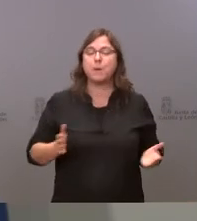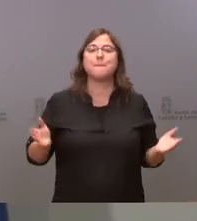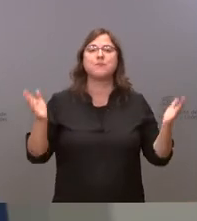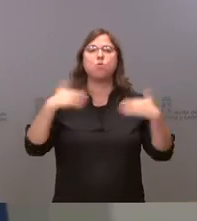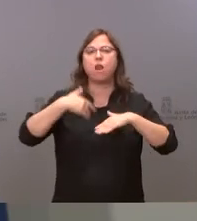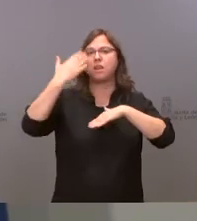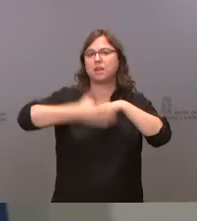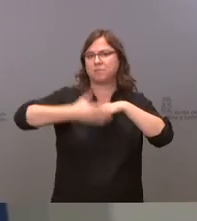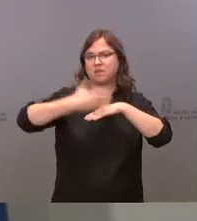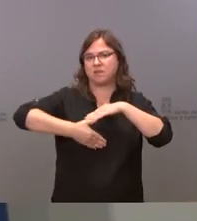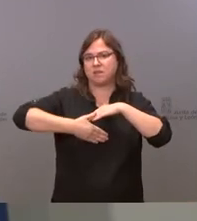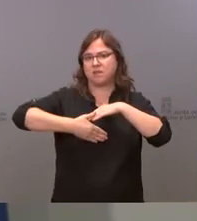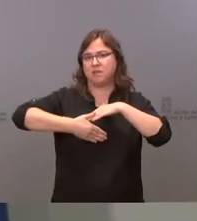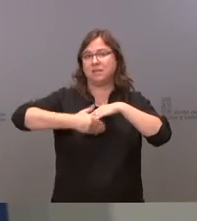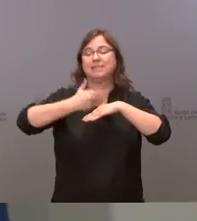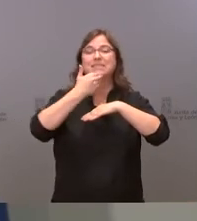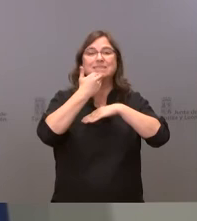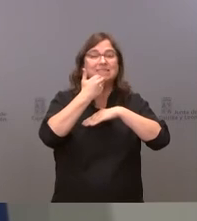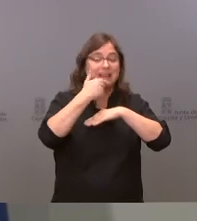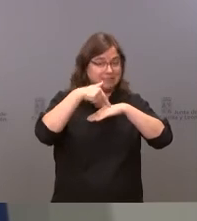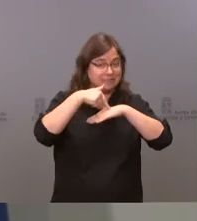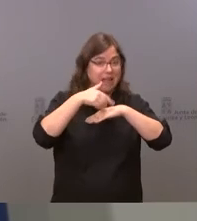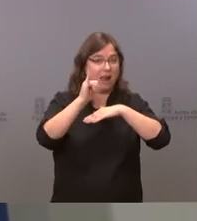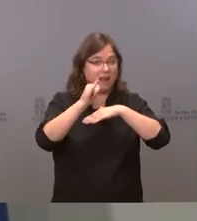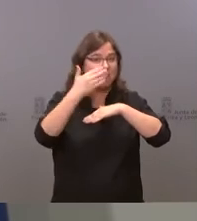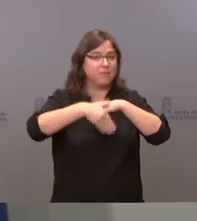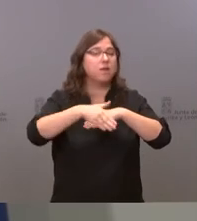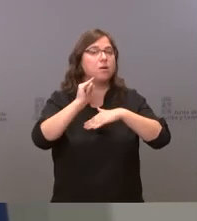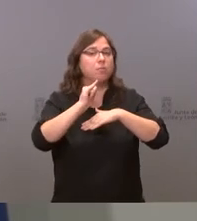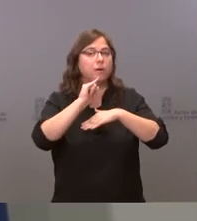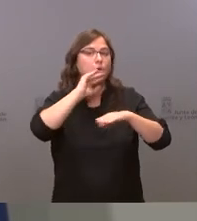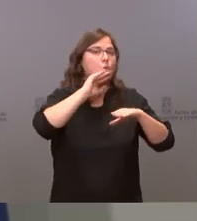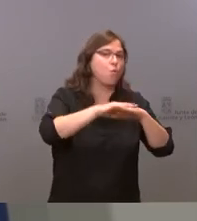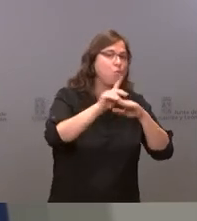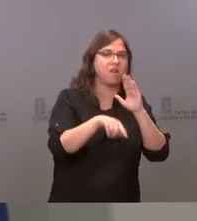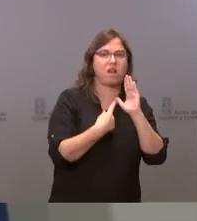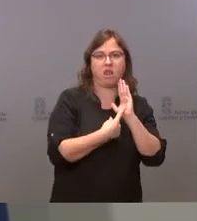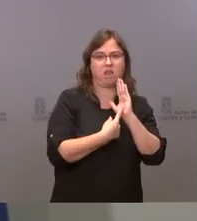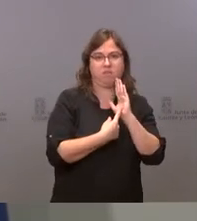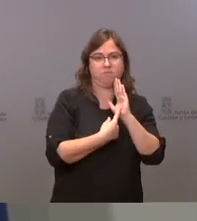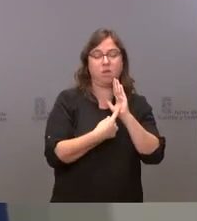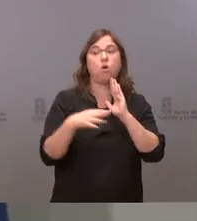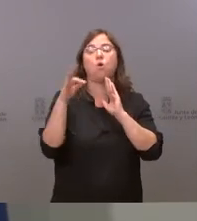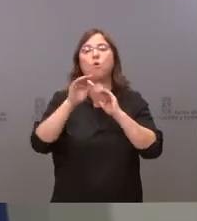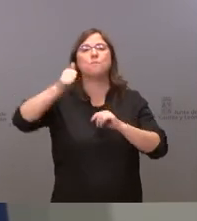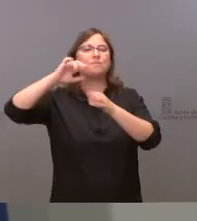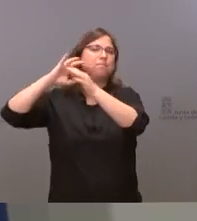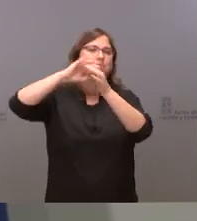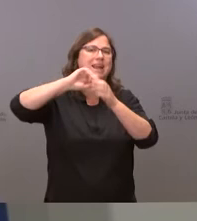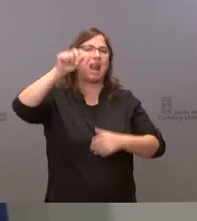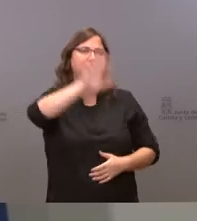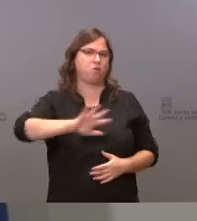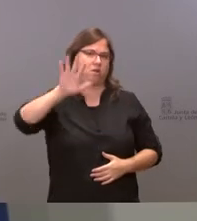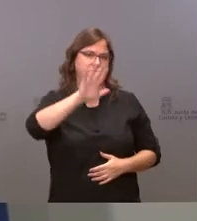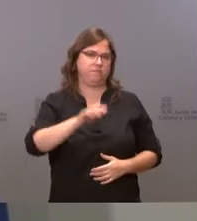restrictiva que no esté sometida o a la legislación nacional o a acuerdos nacionales como es el